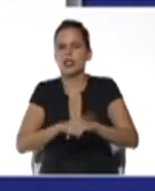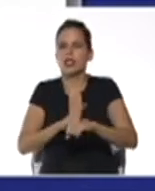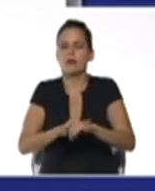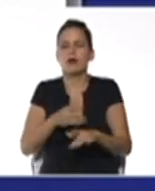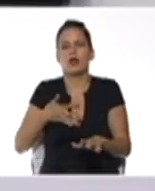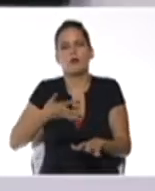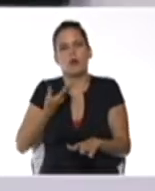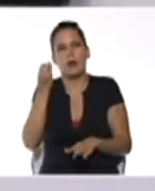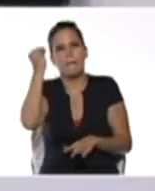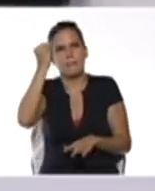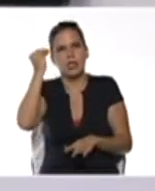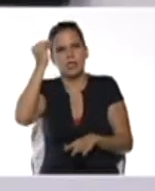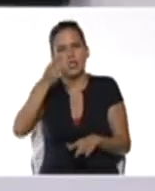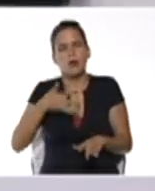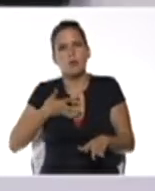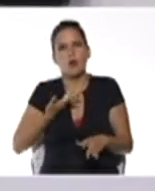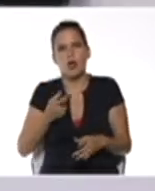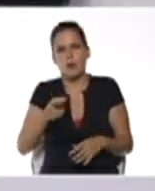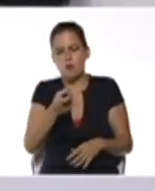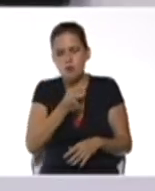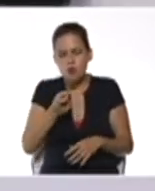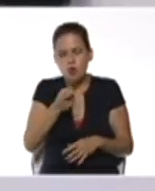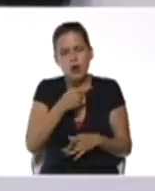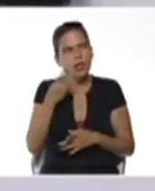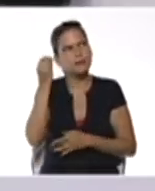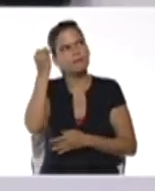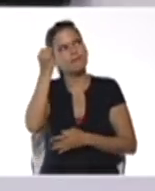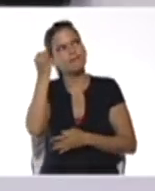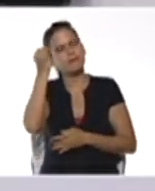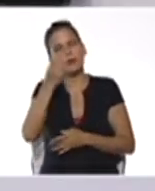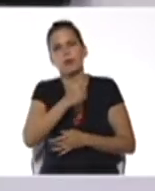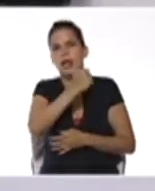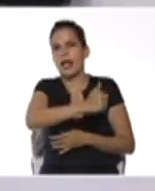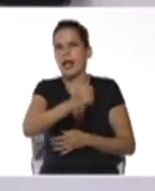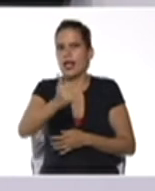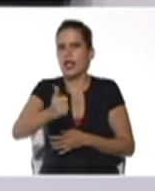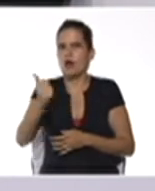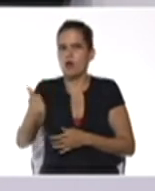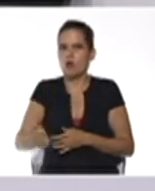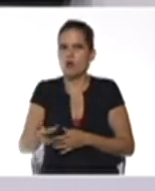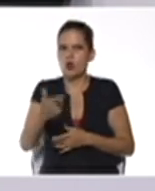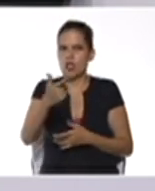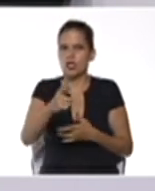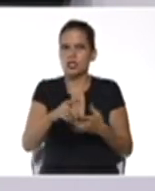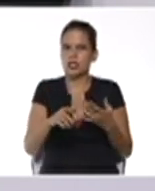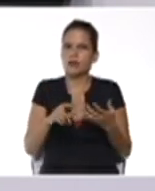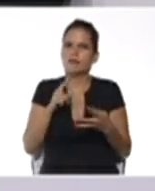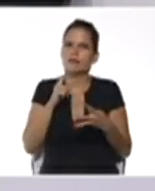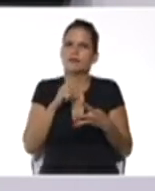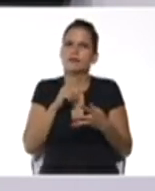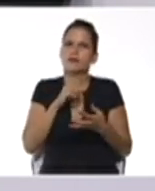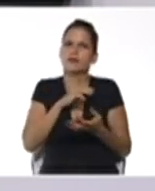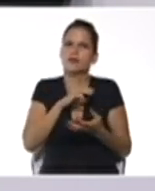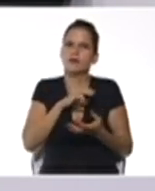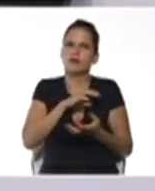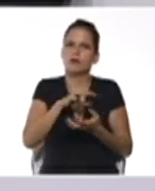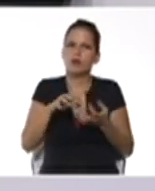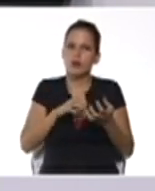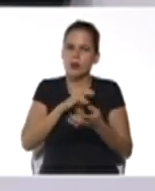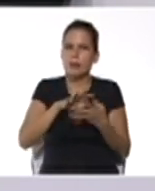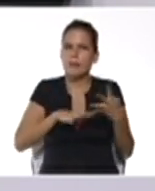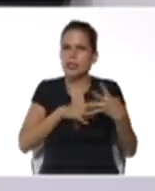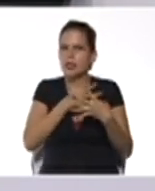pensar puedan buscar el análisis para cada una de esas situaciones ante algún problema